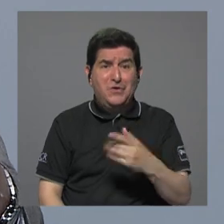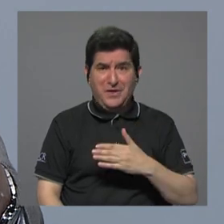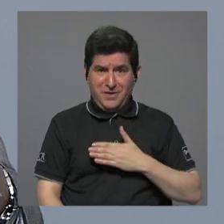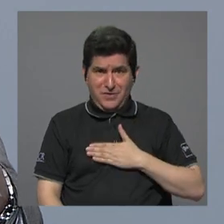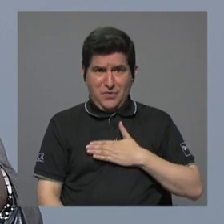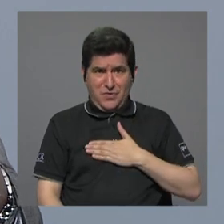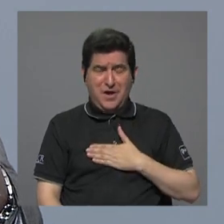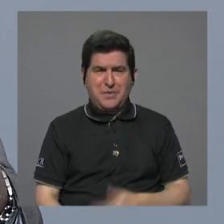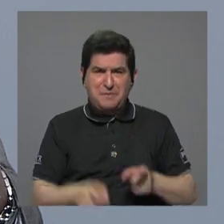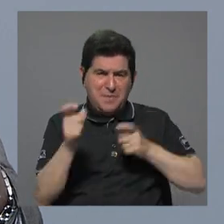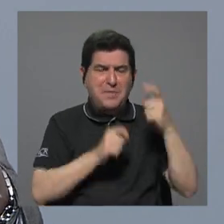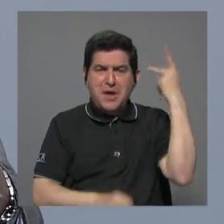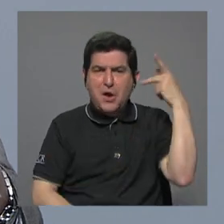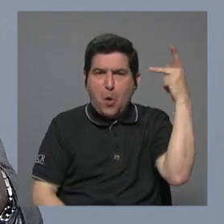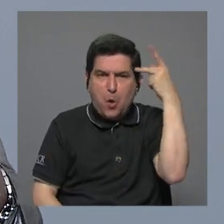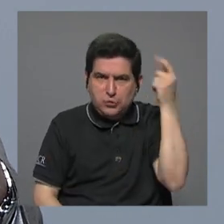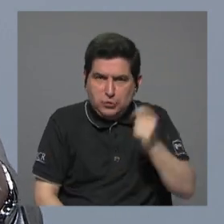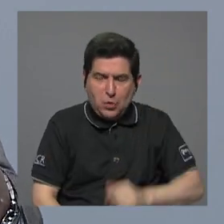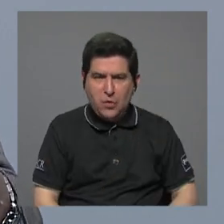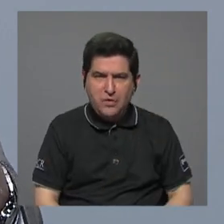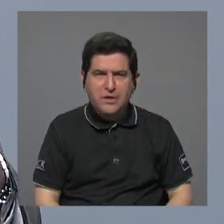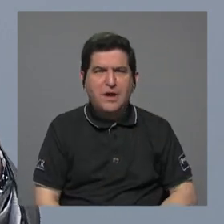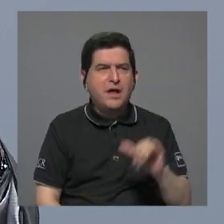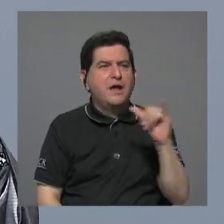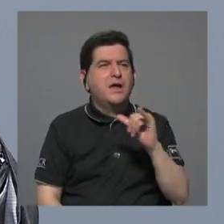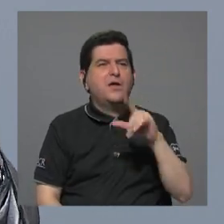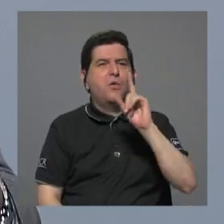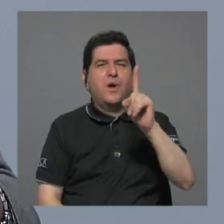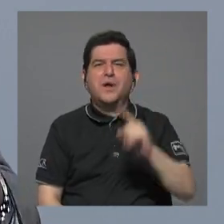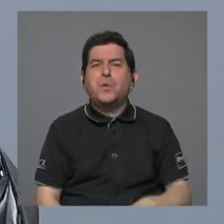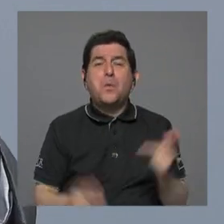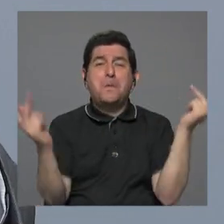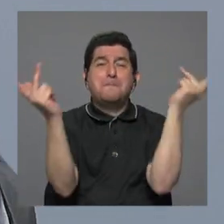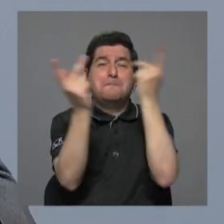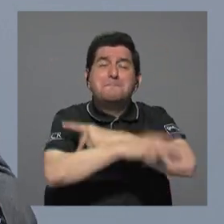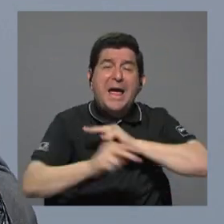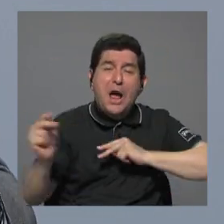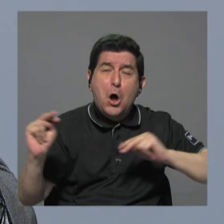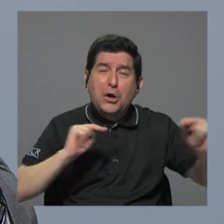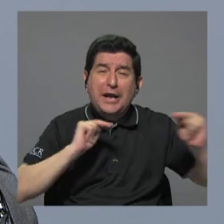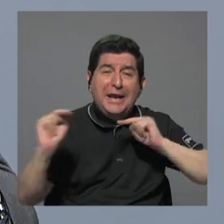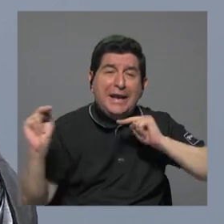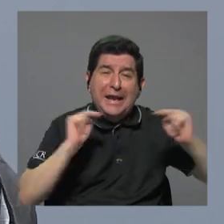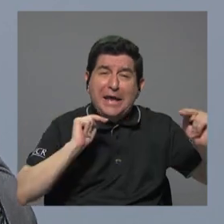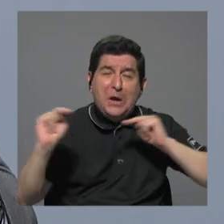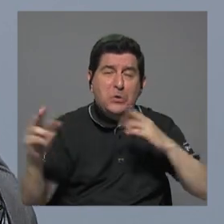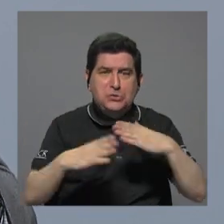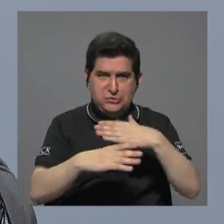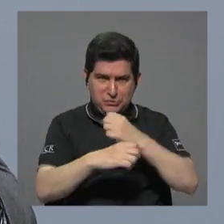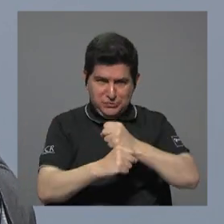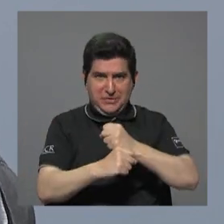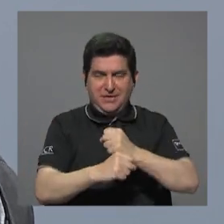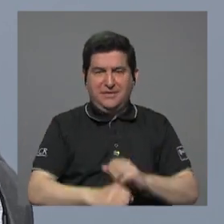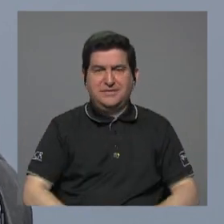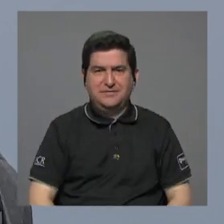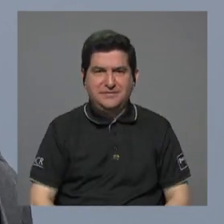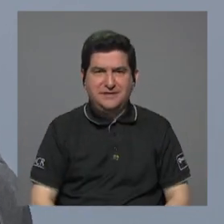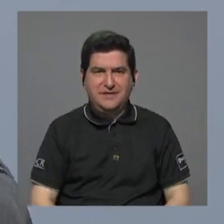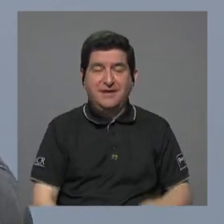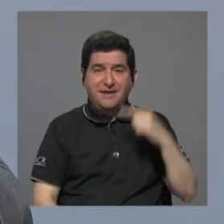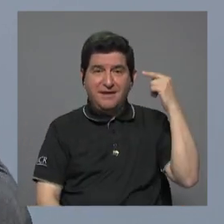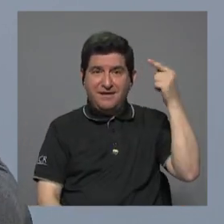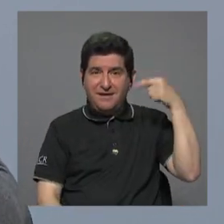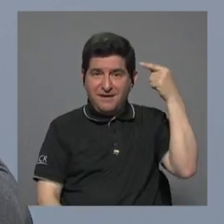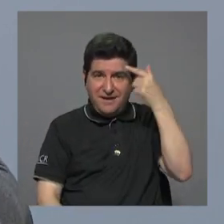en mis controles políticos como uno de los peores negocios que ha hecho el el